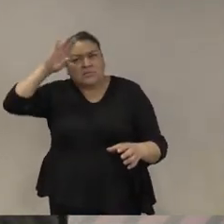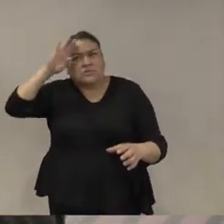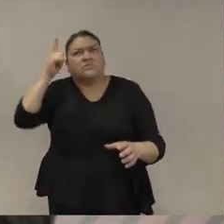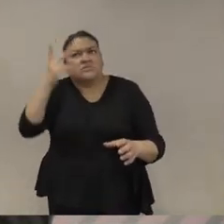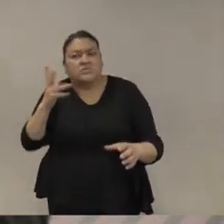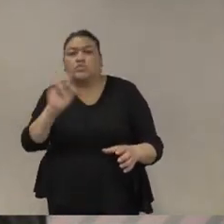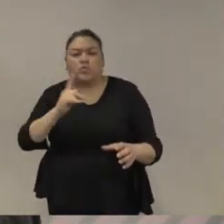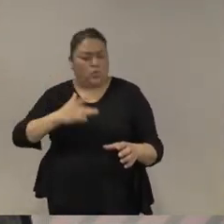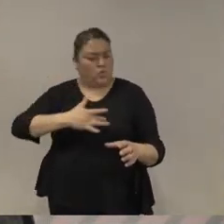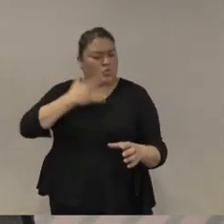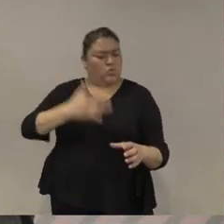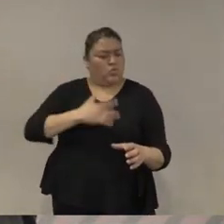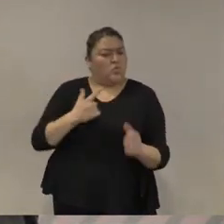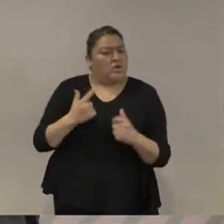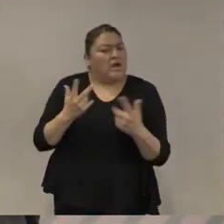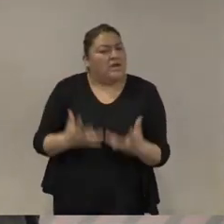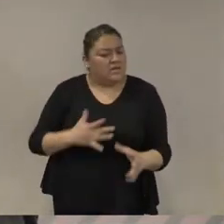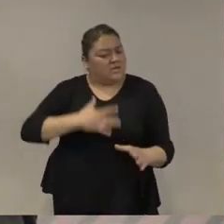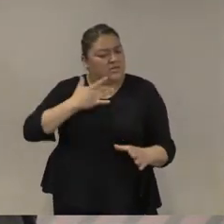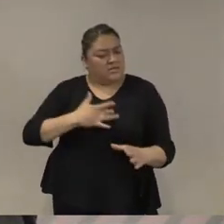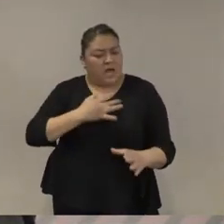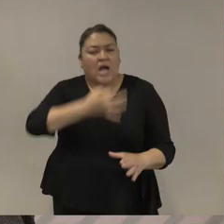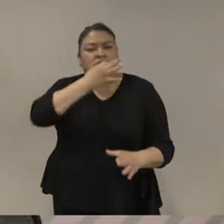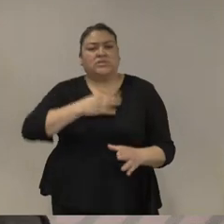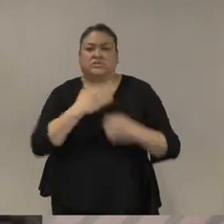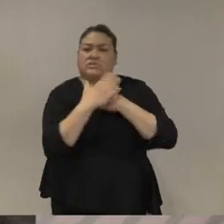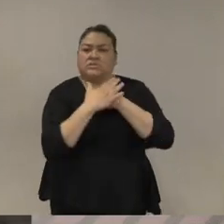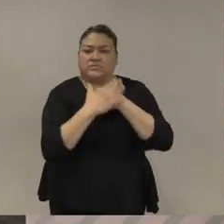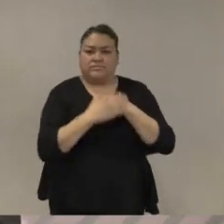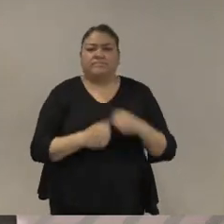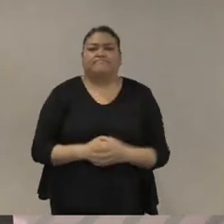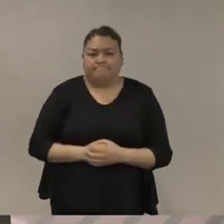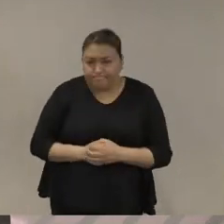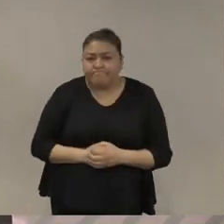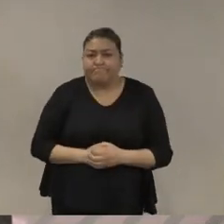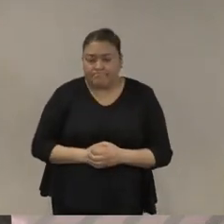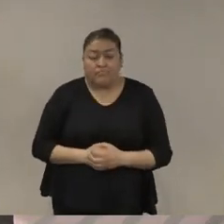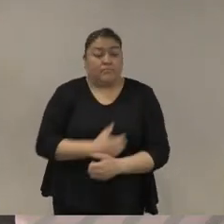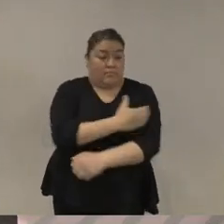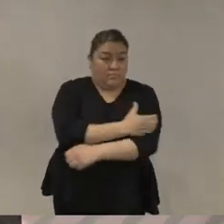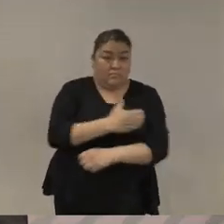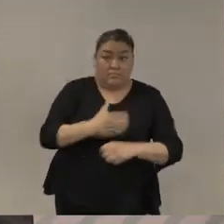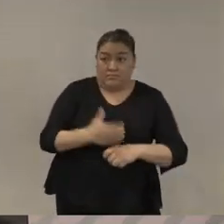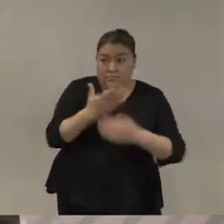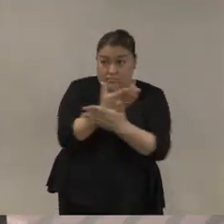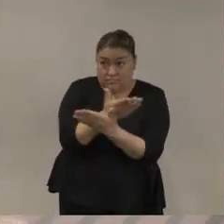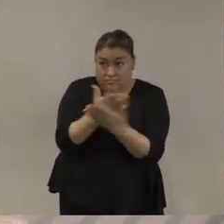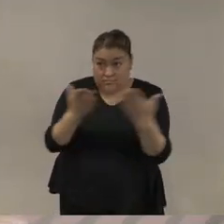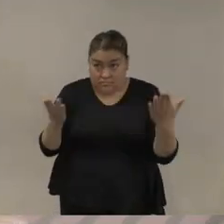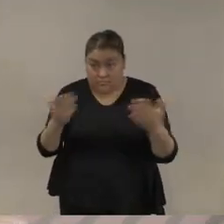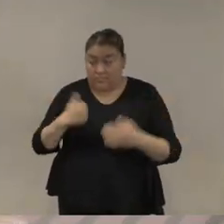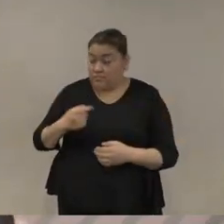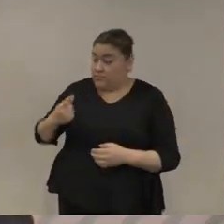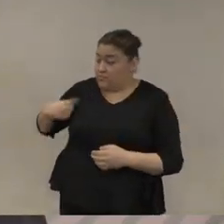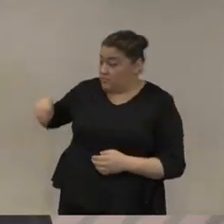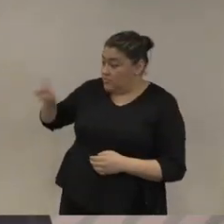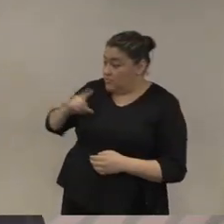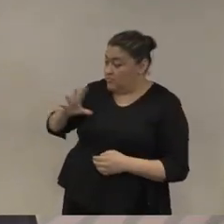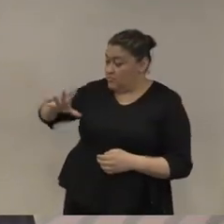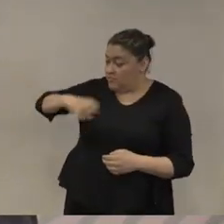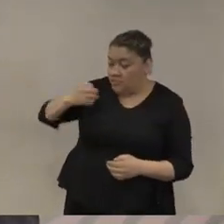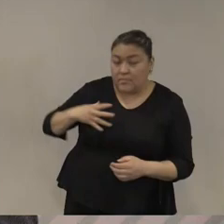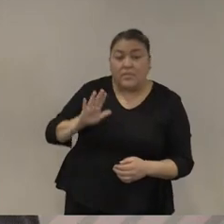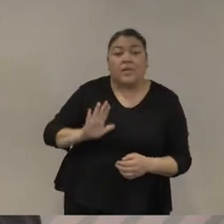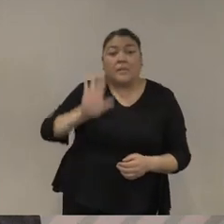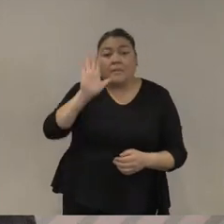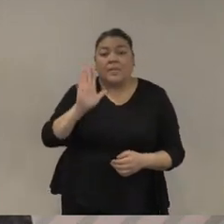parece ser que queridas y queridos colegas con quienes hemos luchado tanto juntos parece